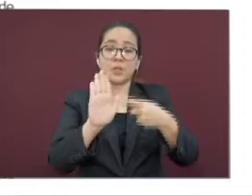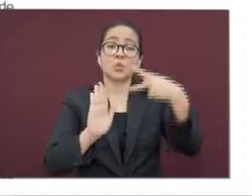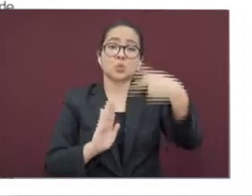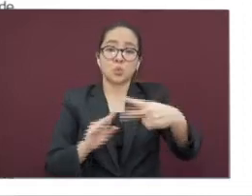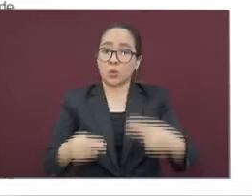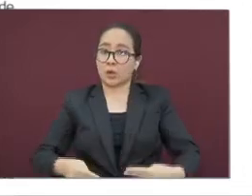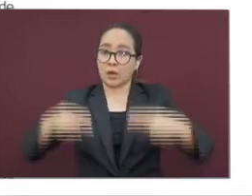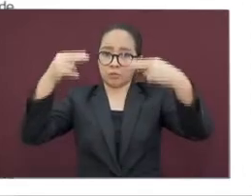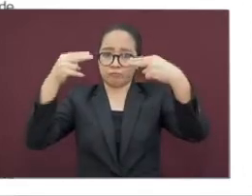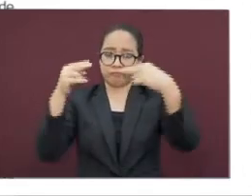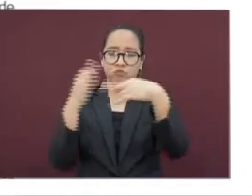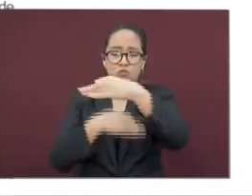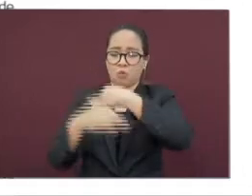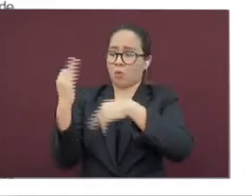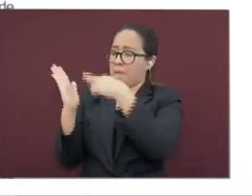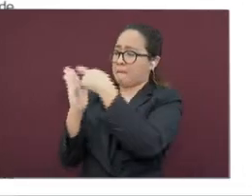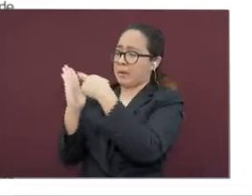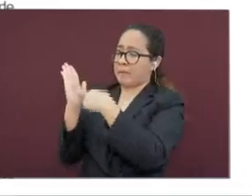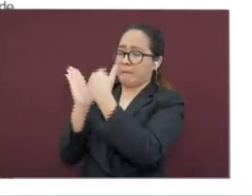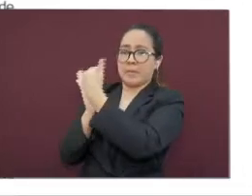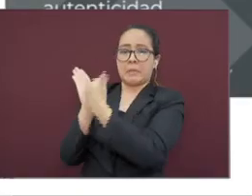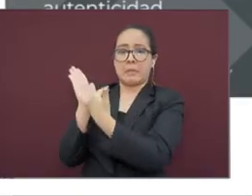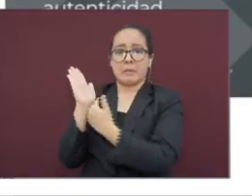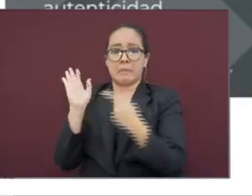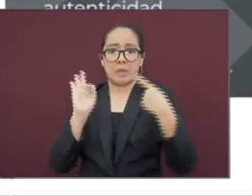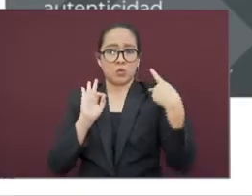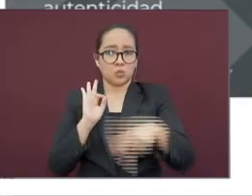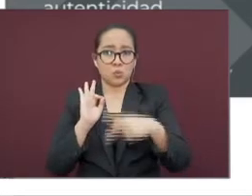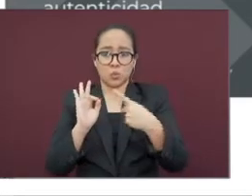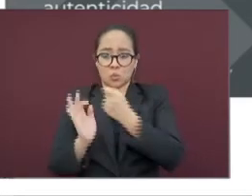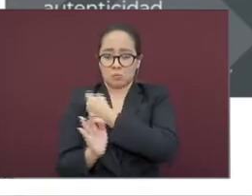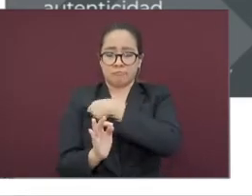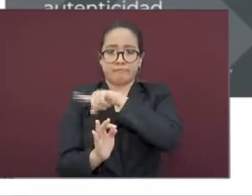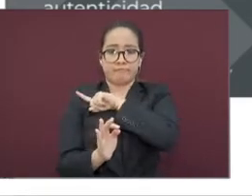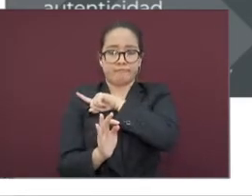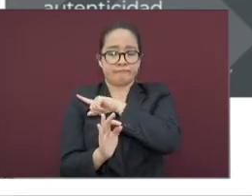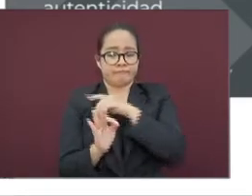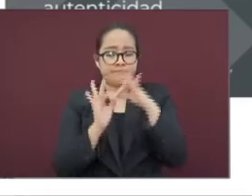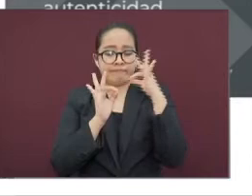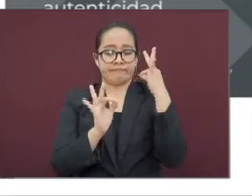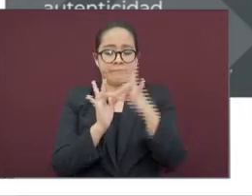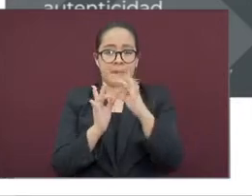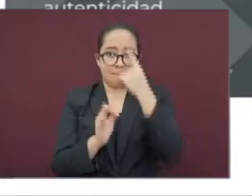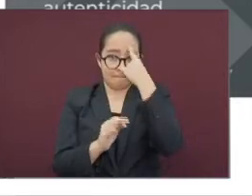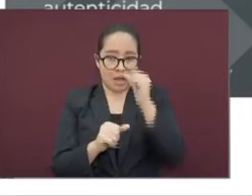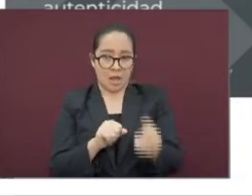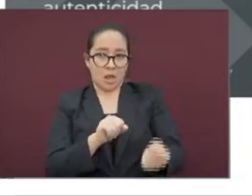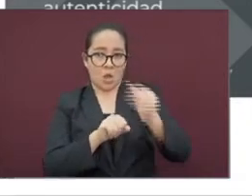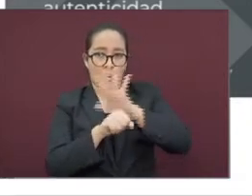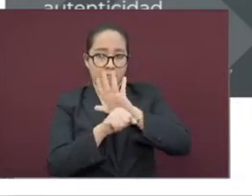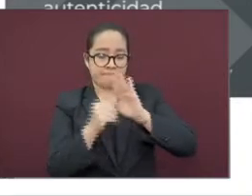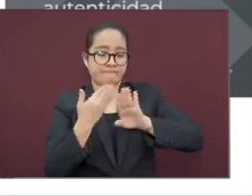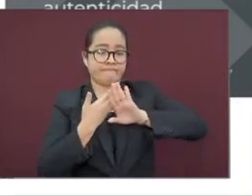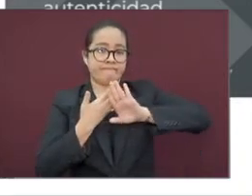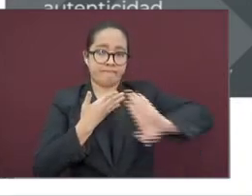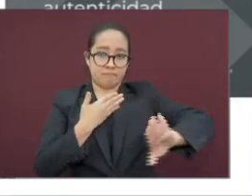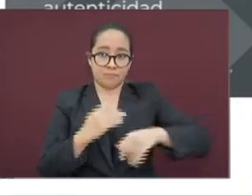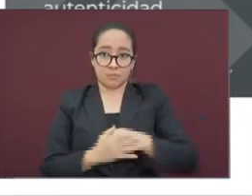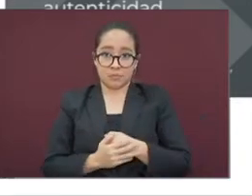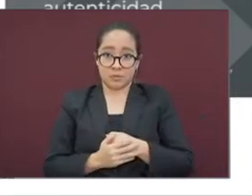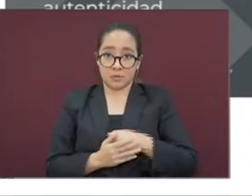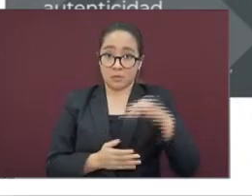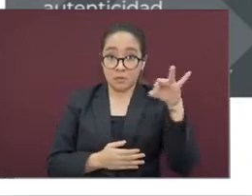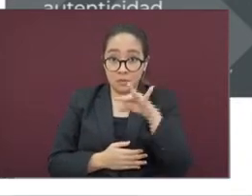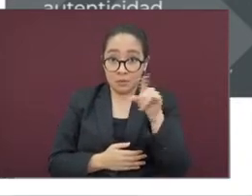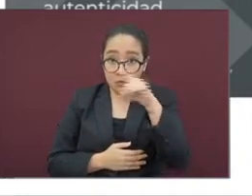está en regla con las normas de protección sanitaria contra el COVID-19. Si no es así,